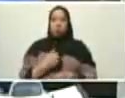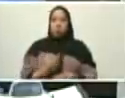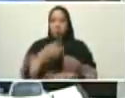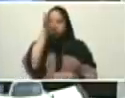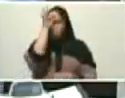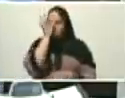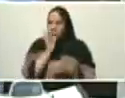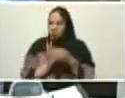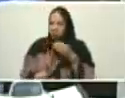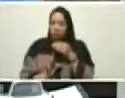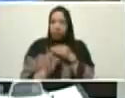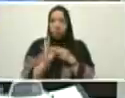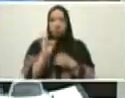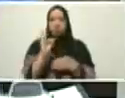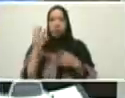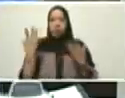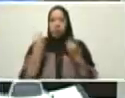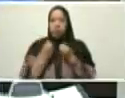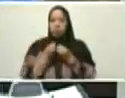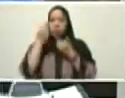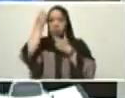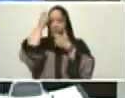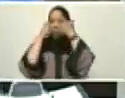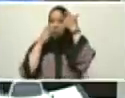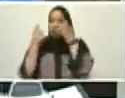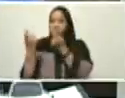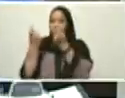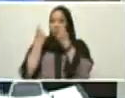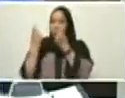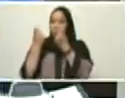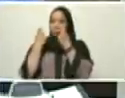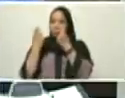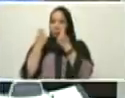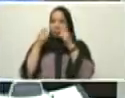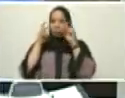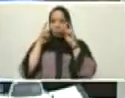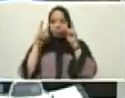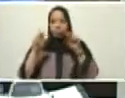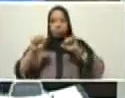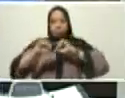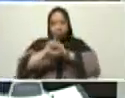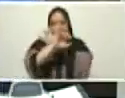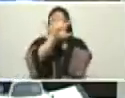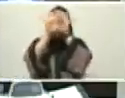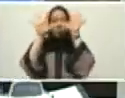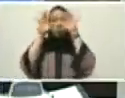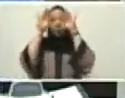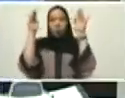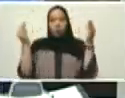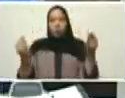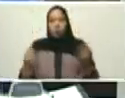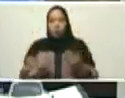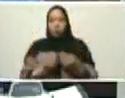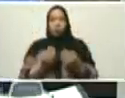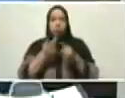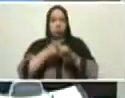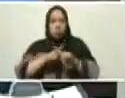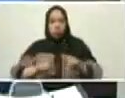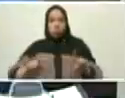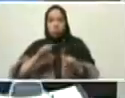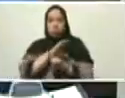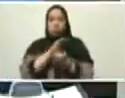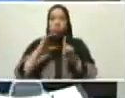inculcada por nuestro comandante Chávez, y con la visión clara, el mundo pluripolar y